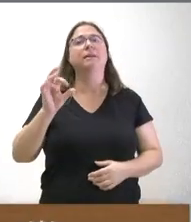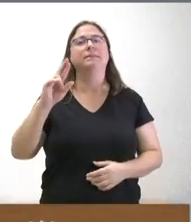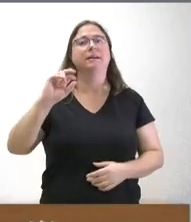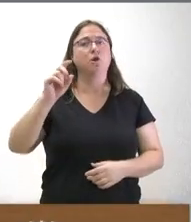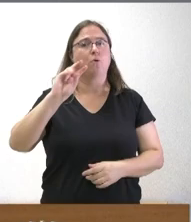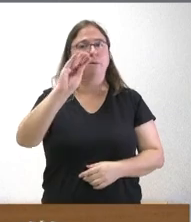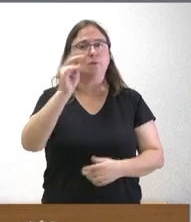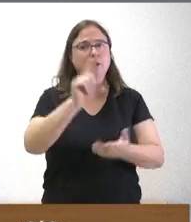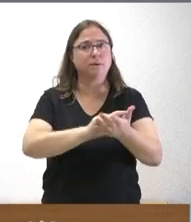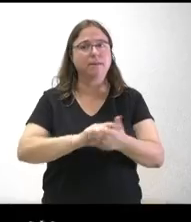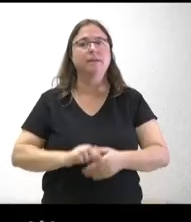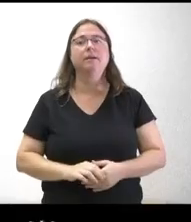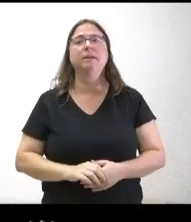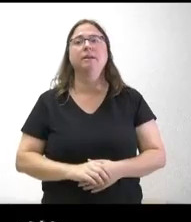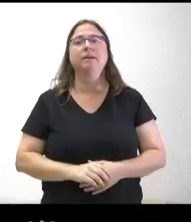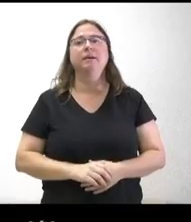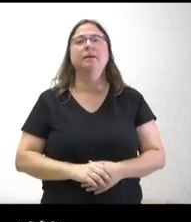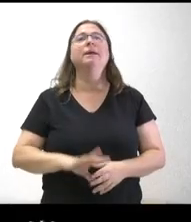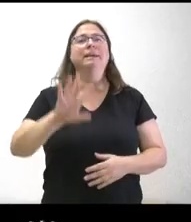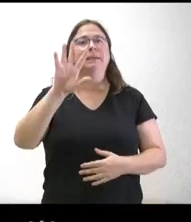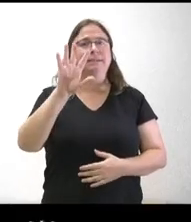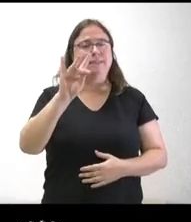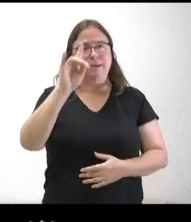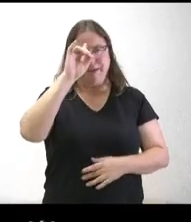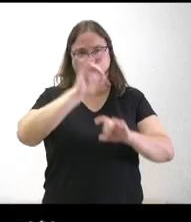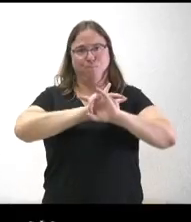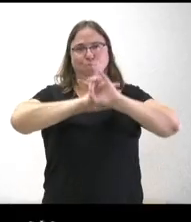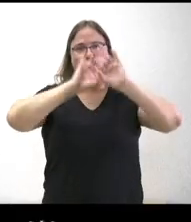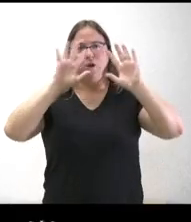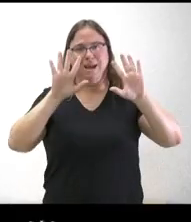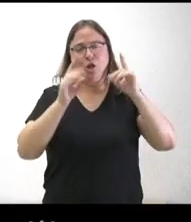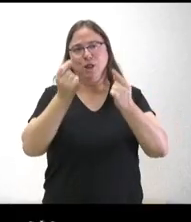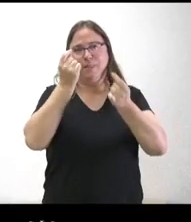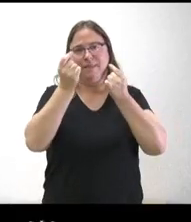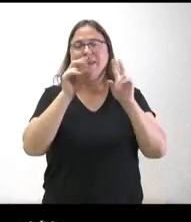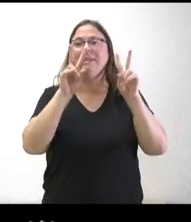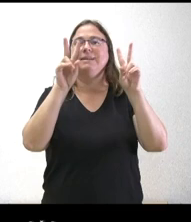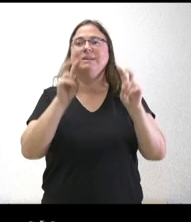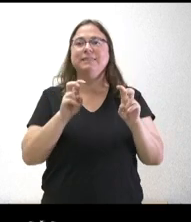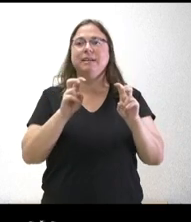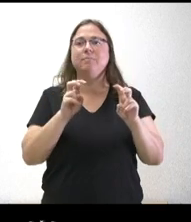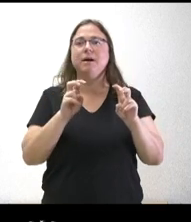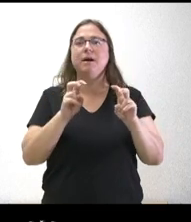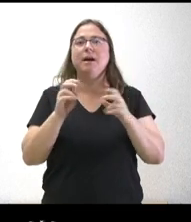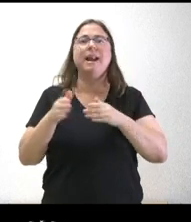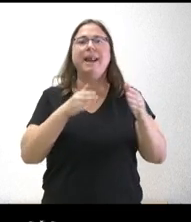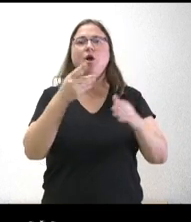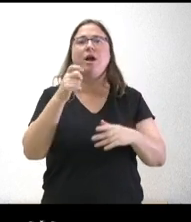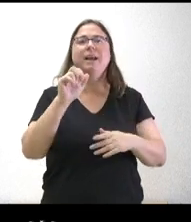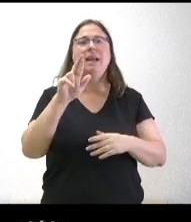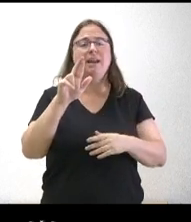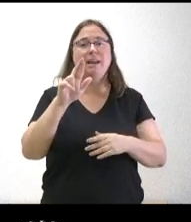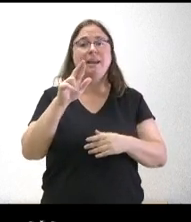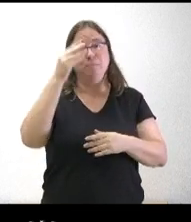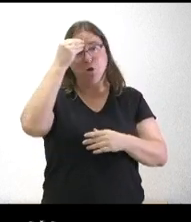quiere repreguntar Sergio Sí, nada por aclarar un par de asuntos en esto del río Keyles entiendo que entonces